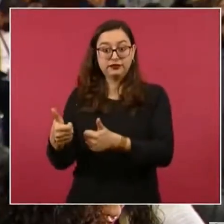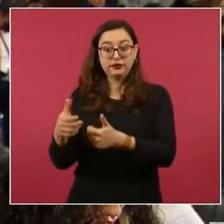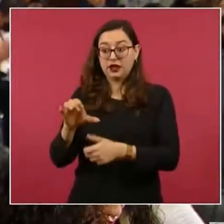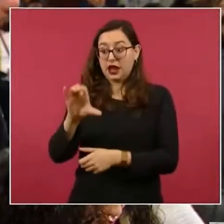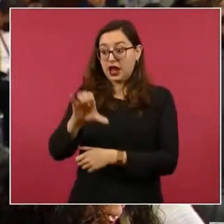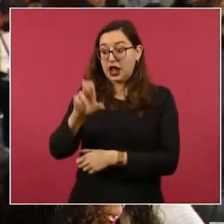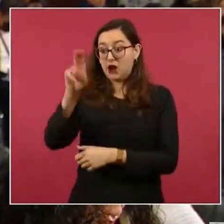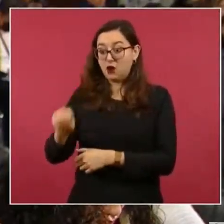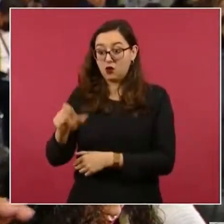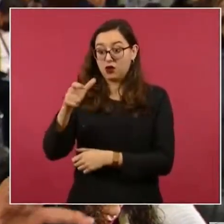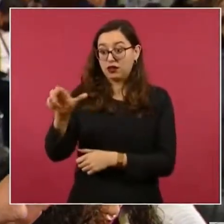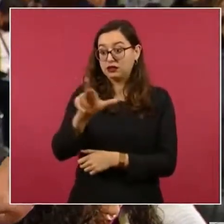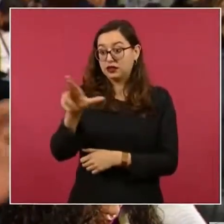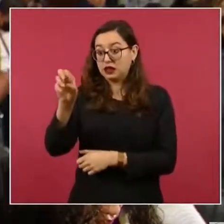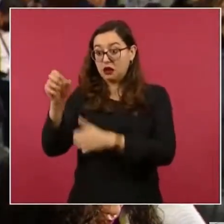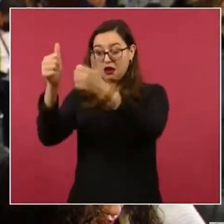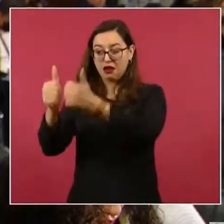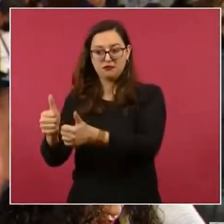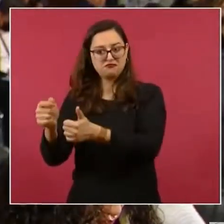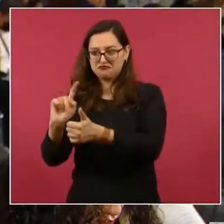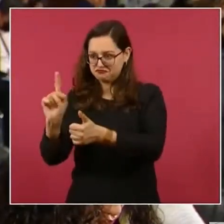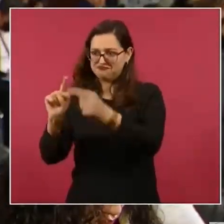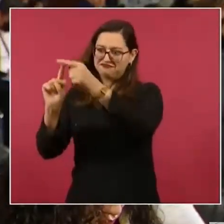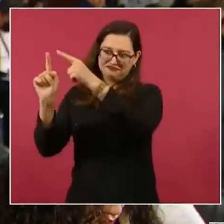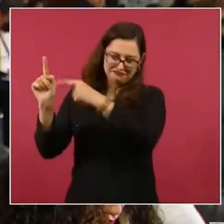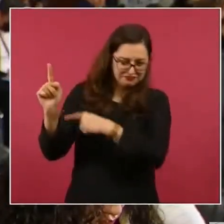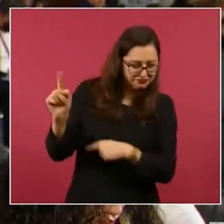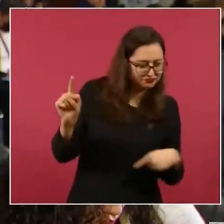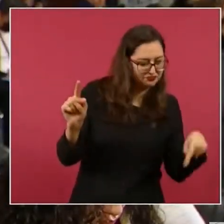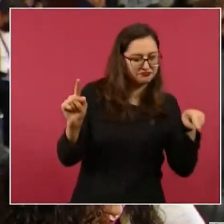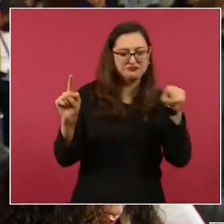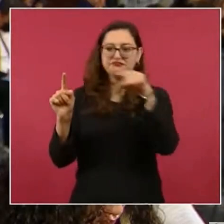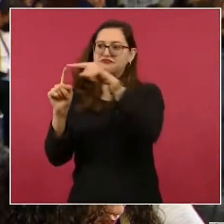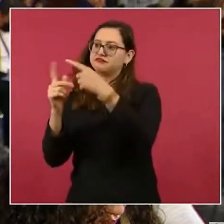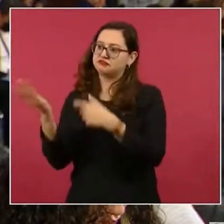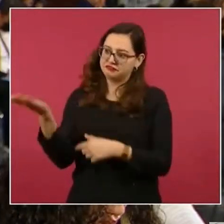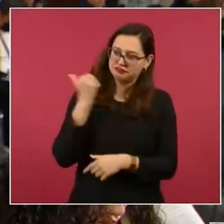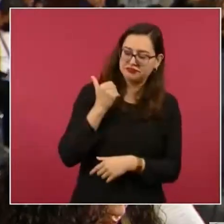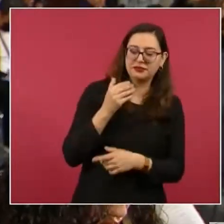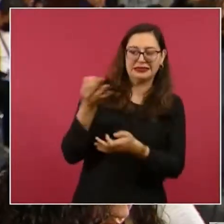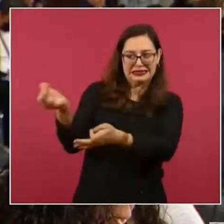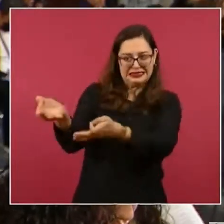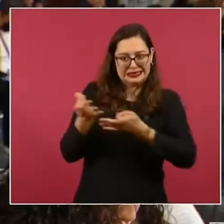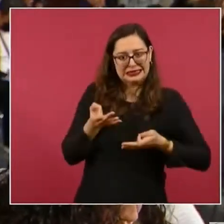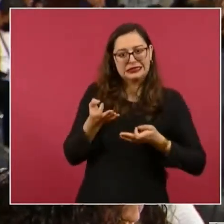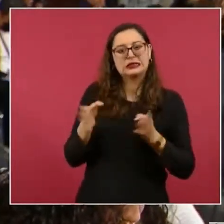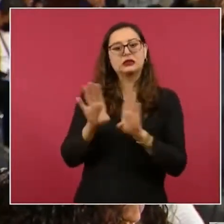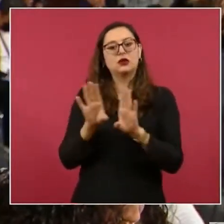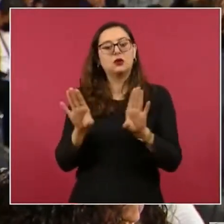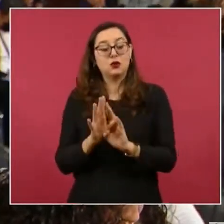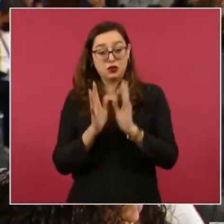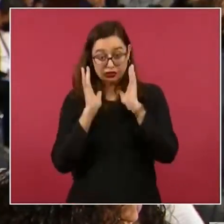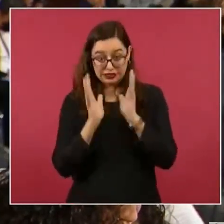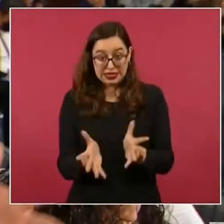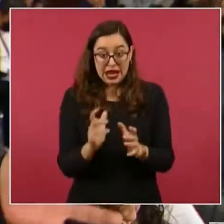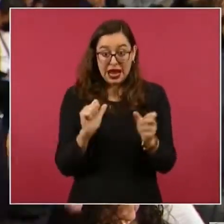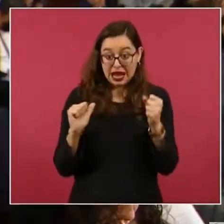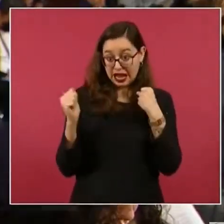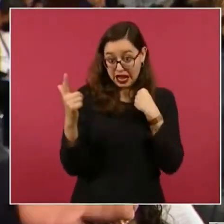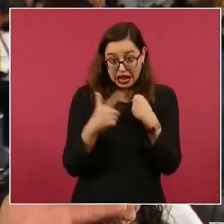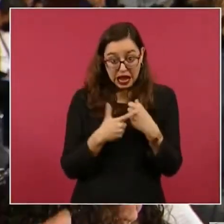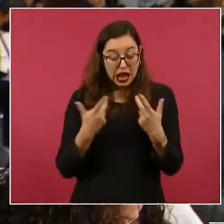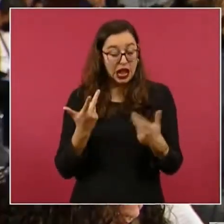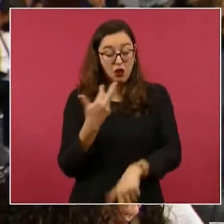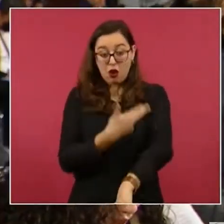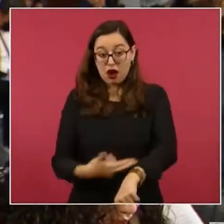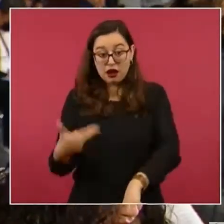de Quintana Roo a hacer este recorrido, que va a ser muy especial. Si ya hay una coordinación con algunos hoteleros